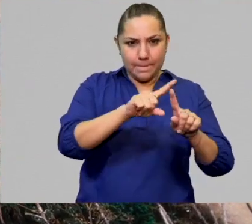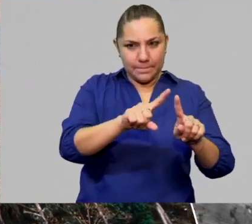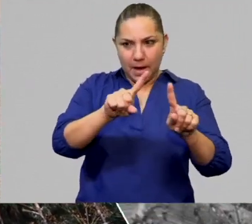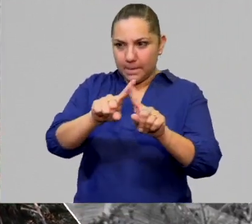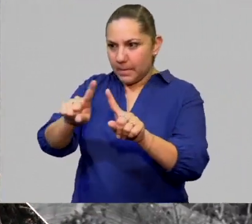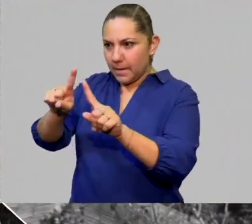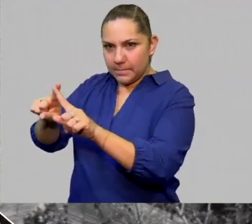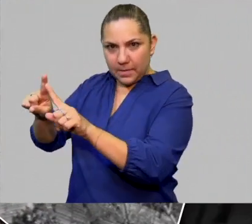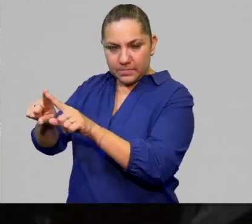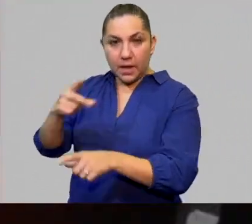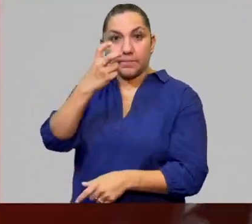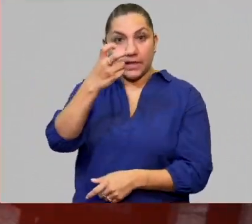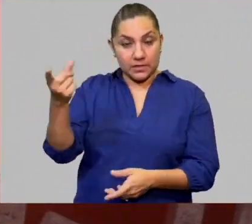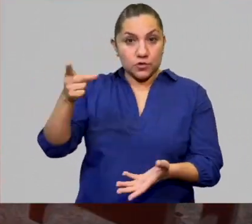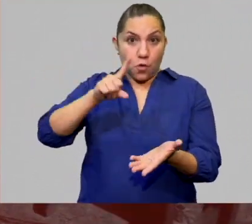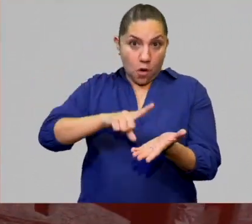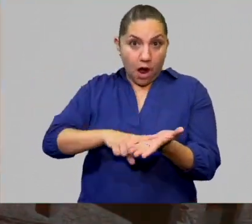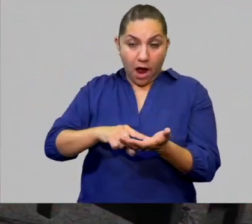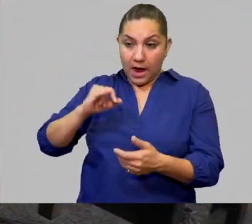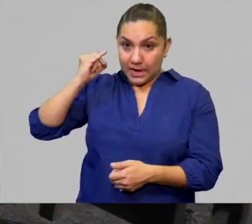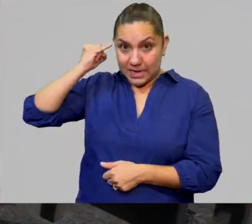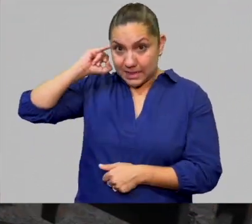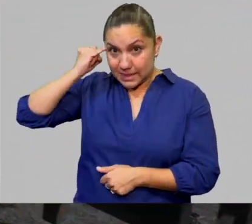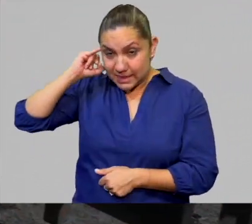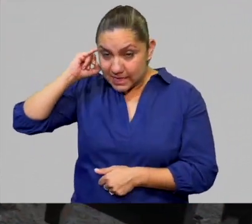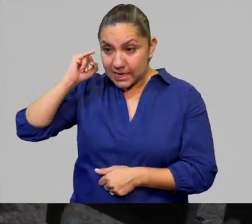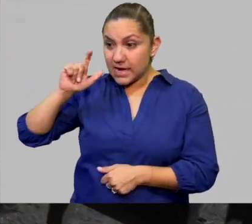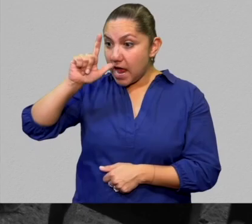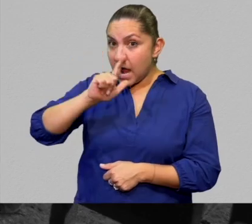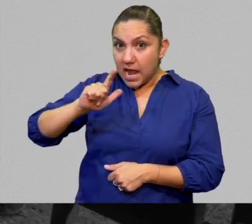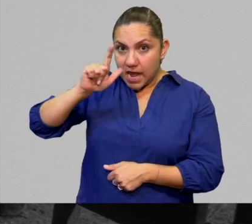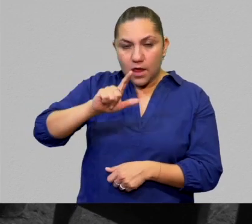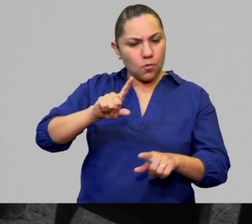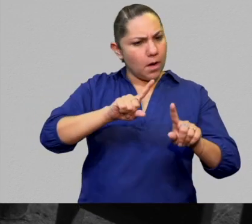Entonces, la literatura indígena tiene que emerger de todo